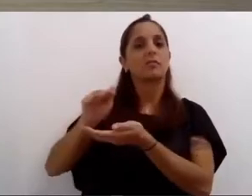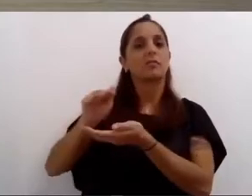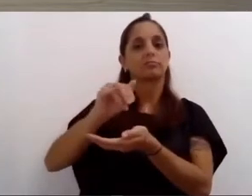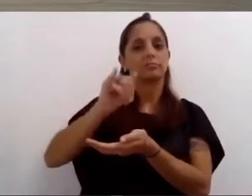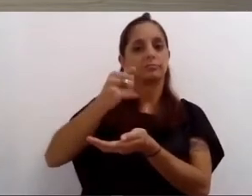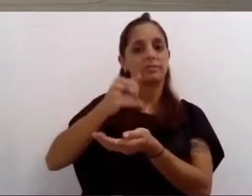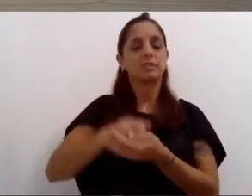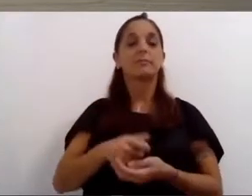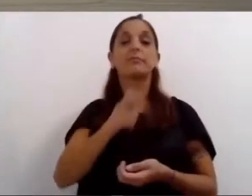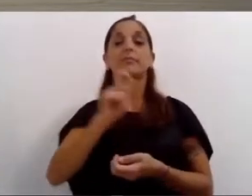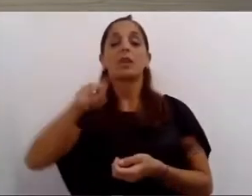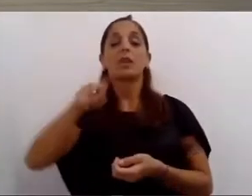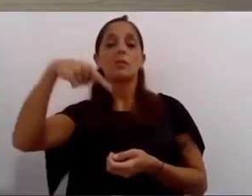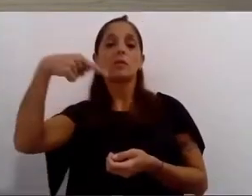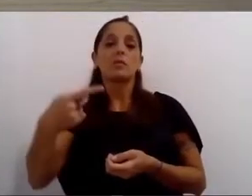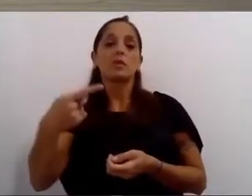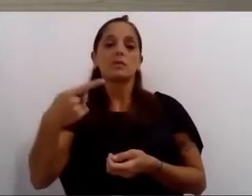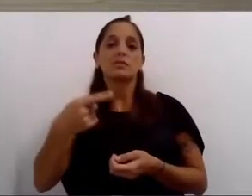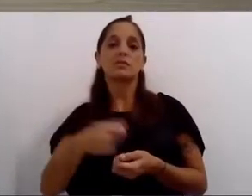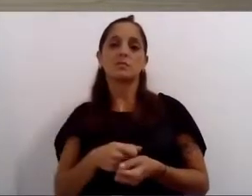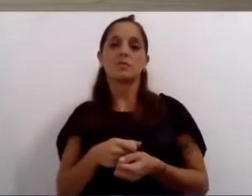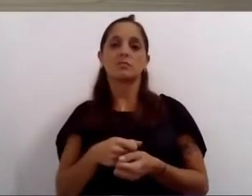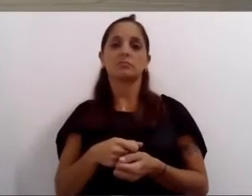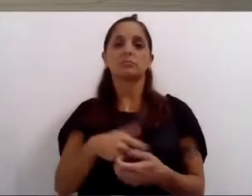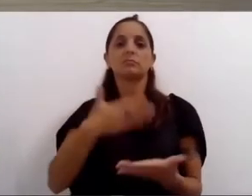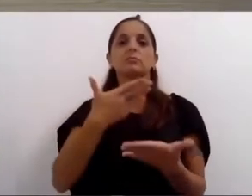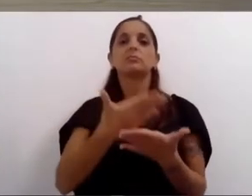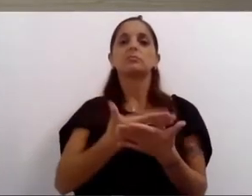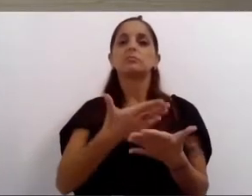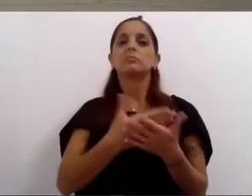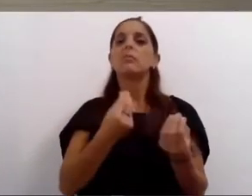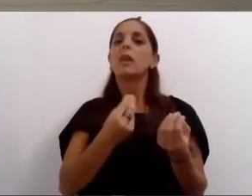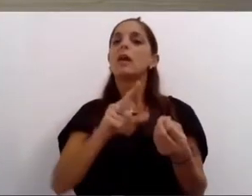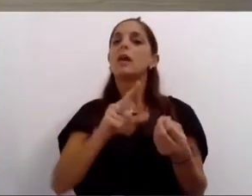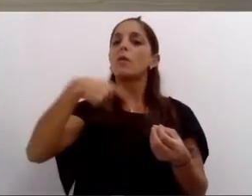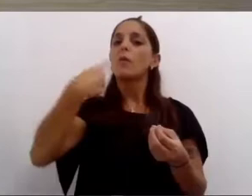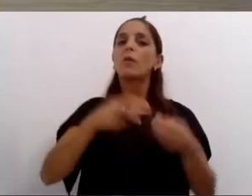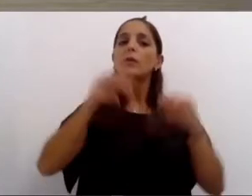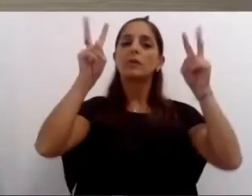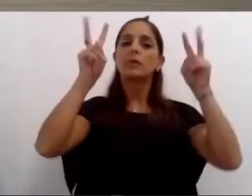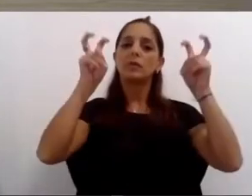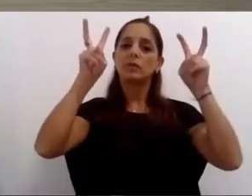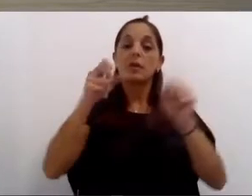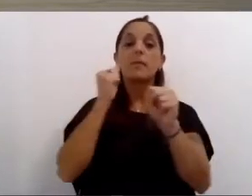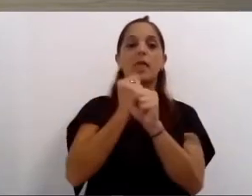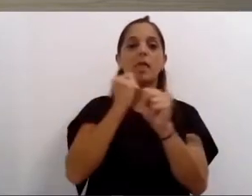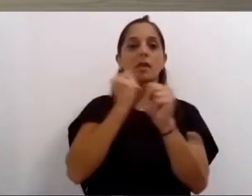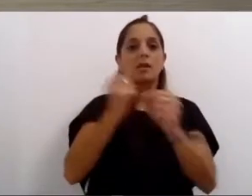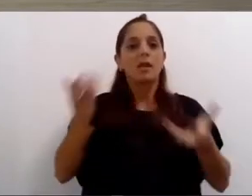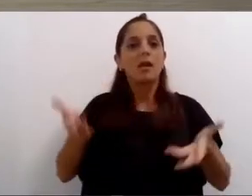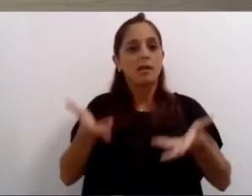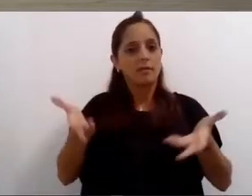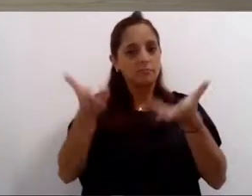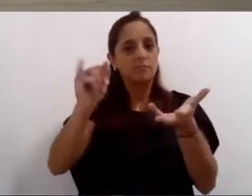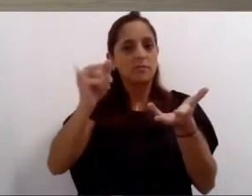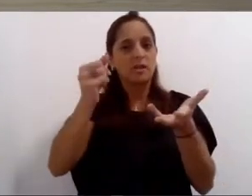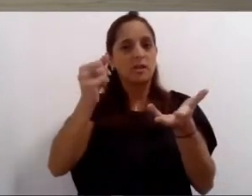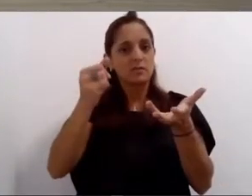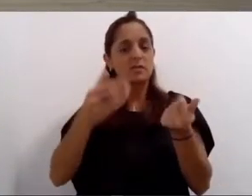En el próximo mes junto al plan Potenciar Trabajo del Ministerio de Desarrollo Social de la Nación